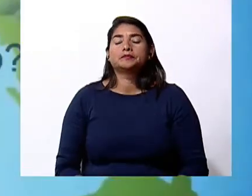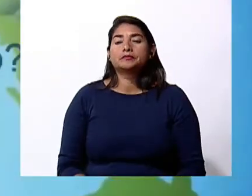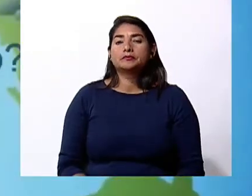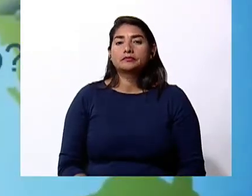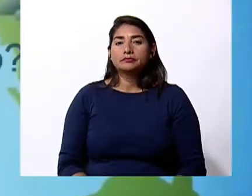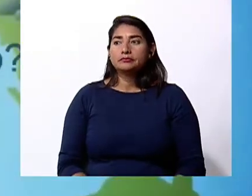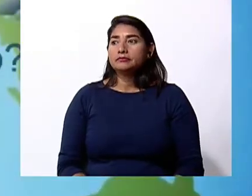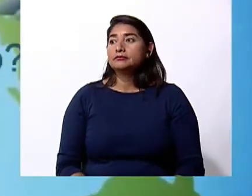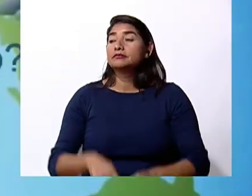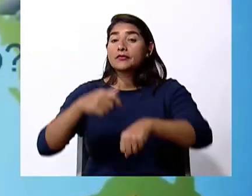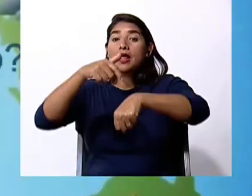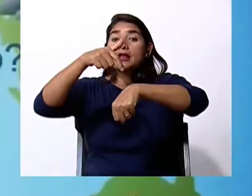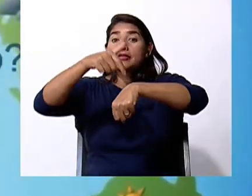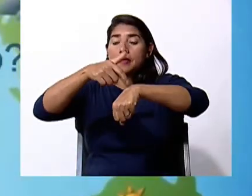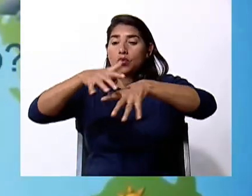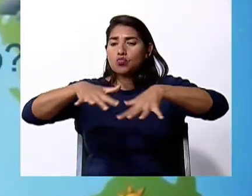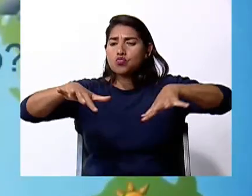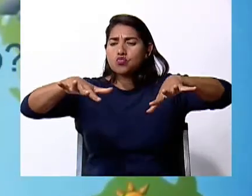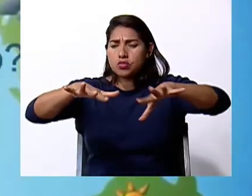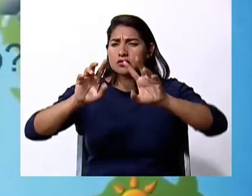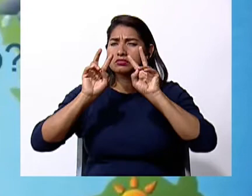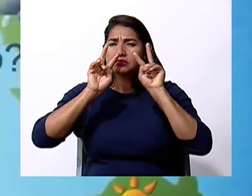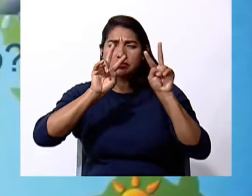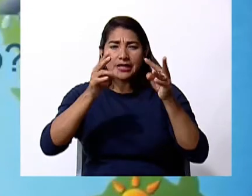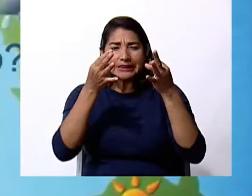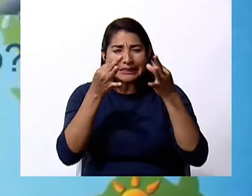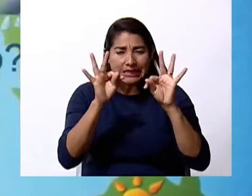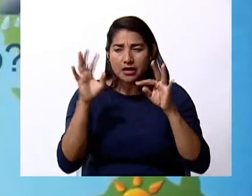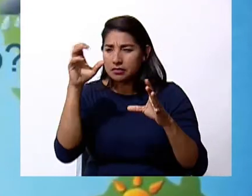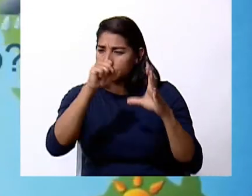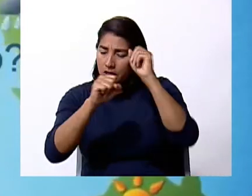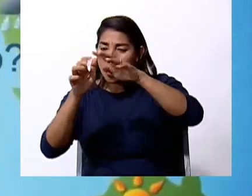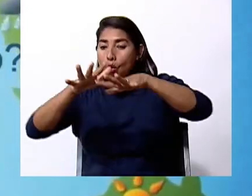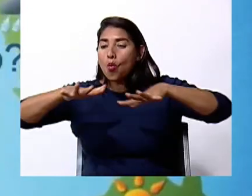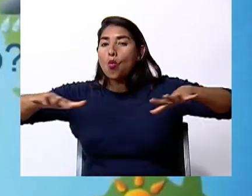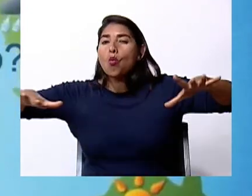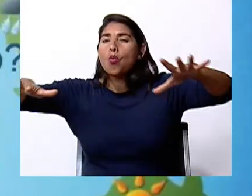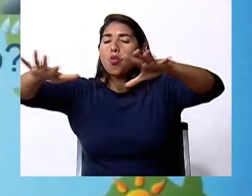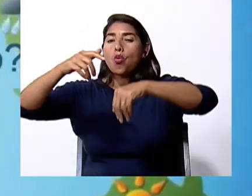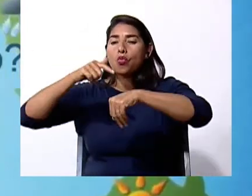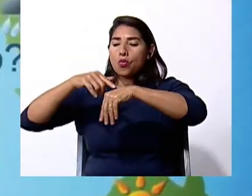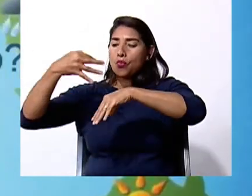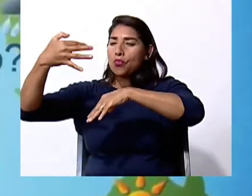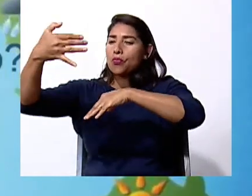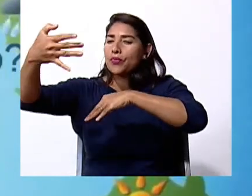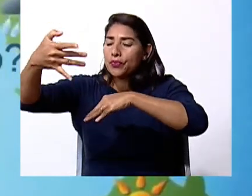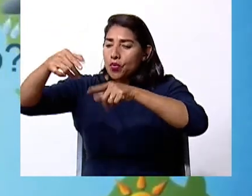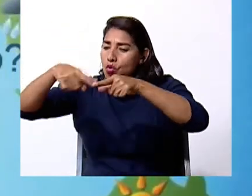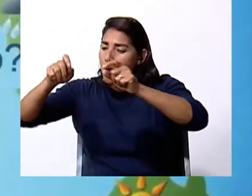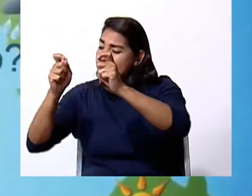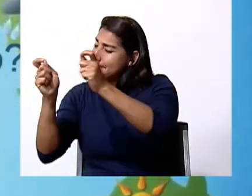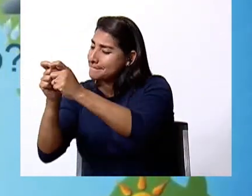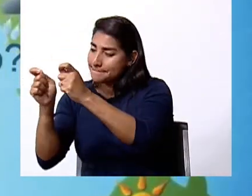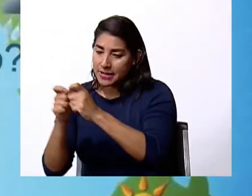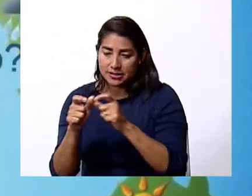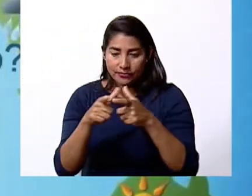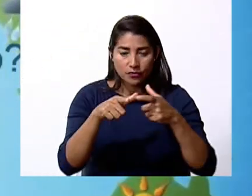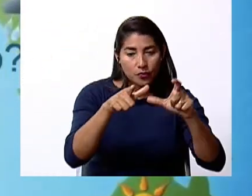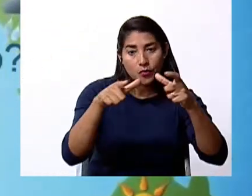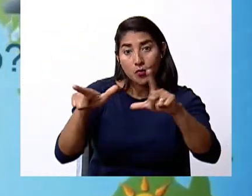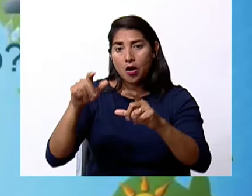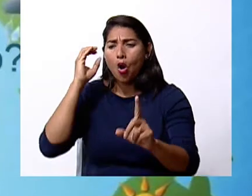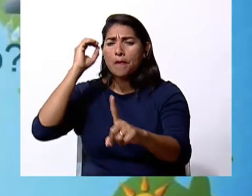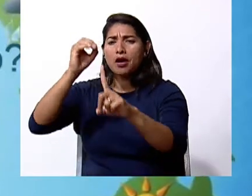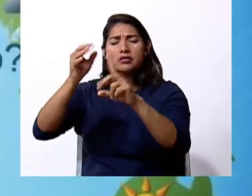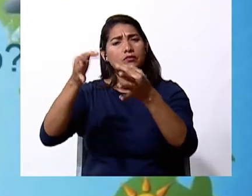El pronóstico del tiempo trata de predecir el estado de la atmósfera en un tiempo futuro y para un lugar determinado. El